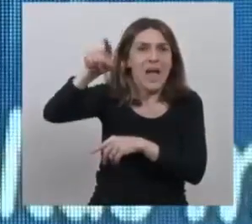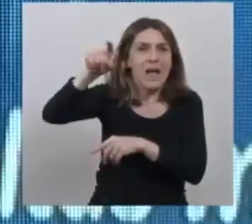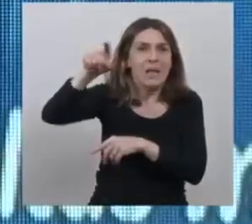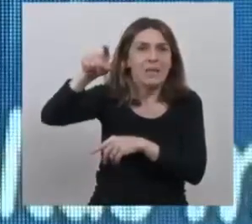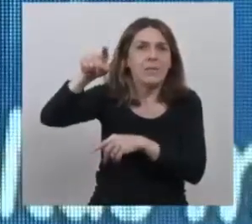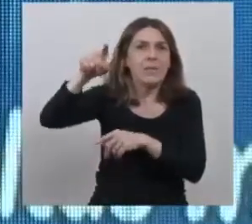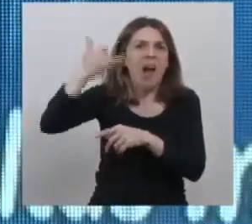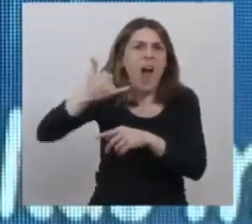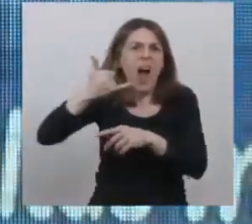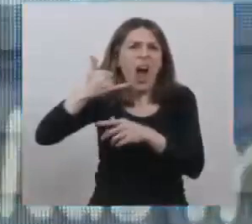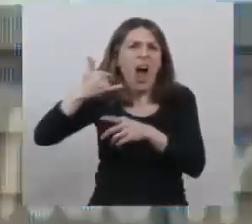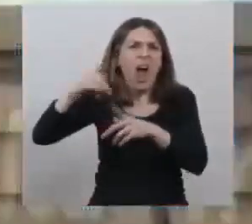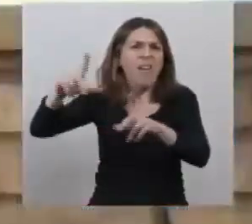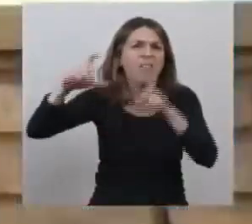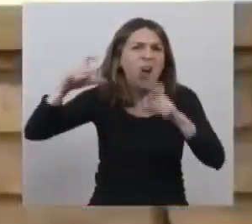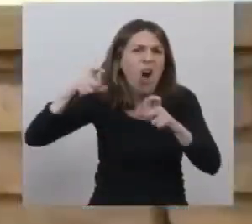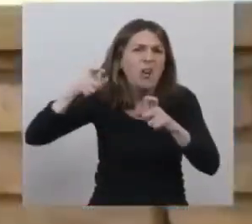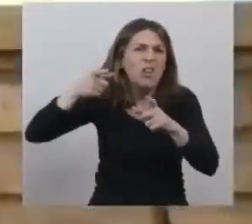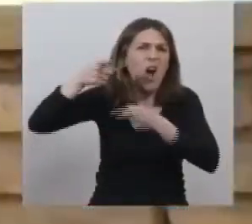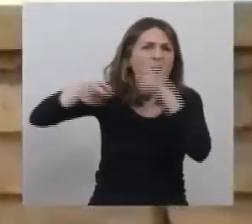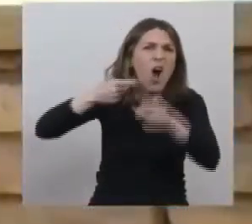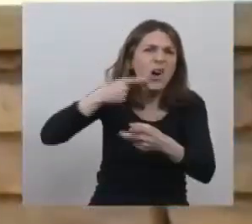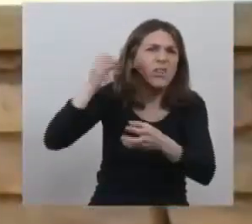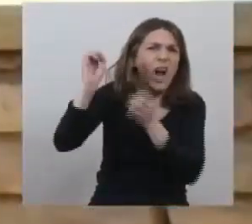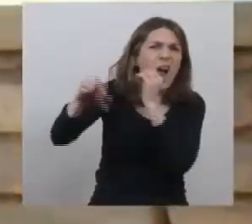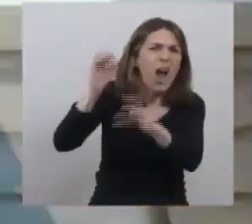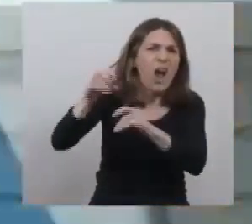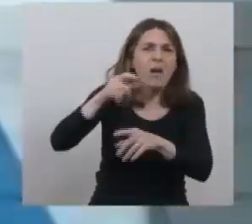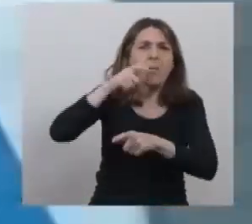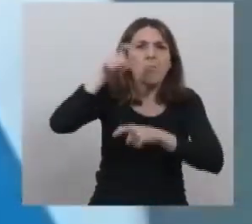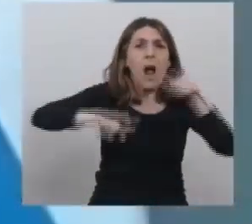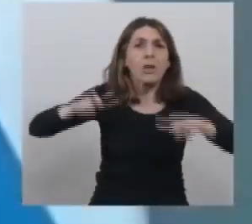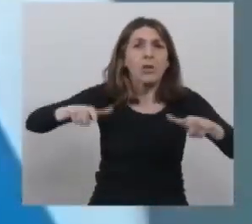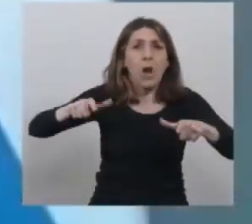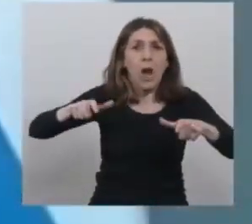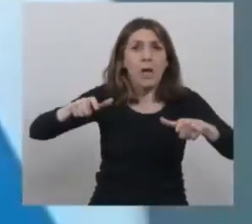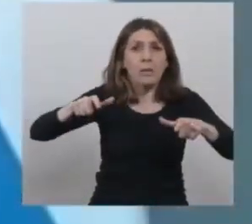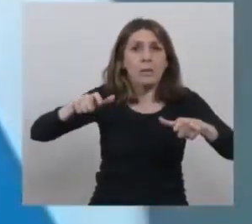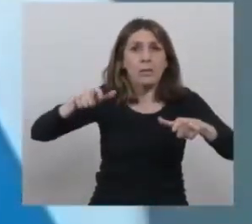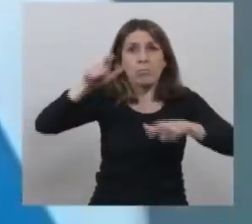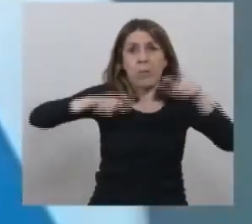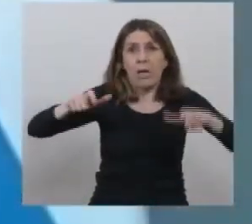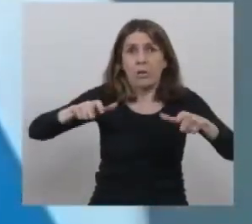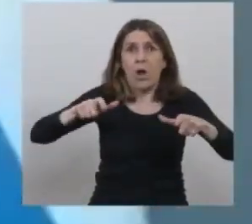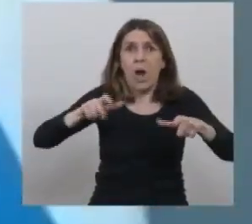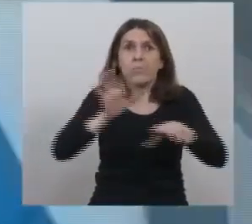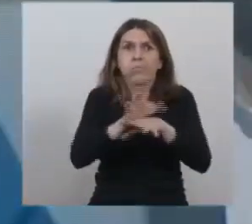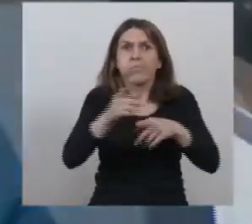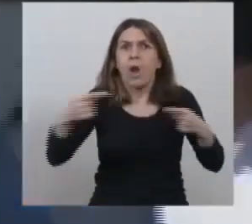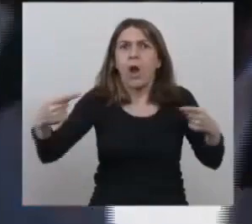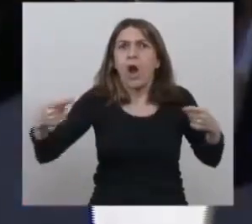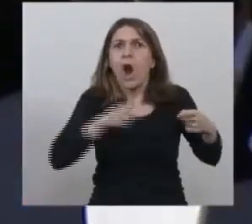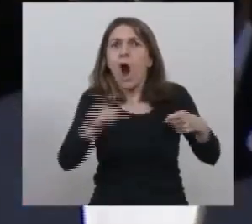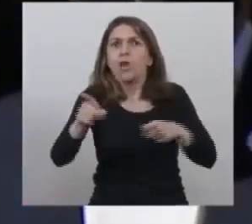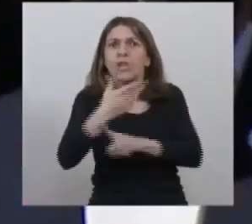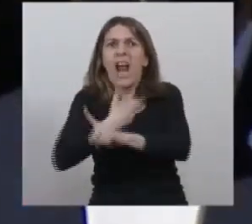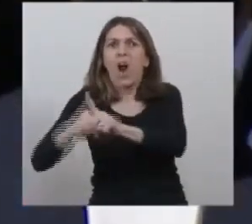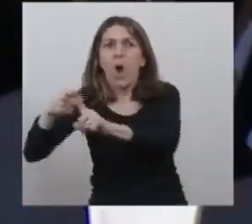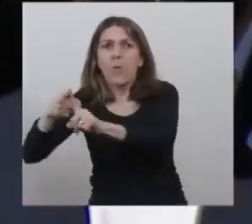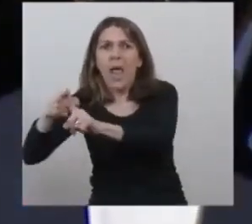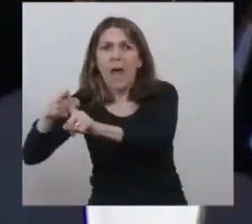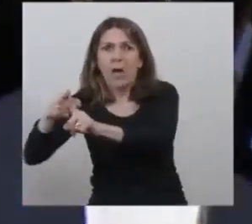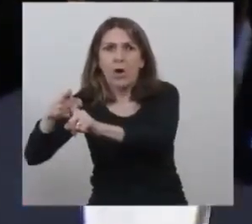el acoso el escrache de un grupo de ciudadanos opositores al gobierno que fueron